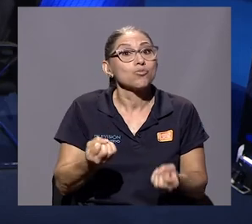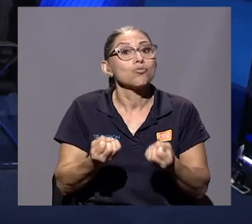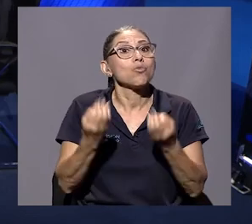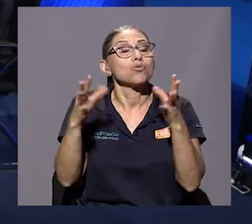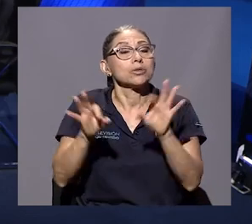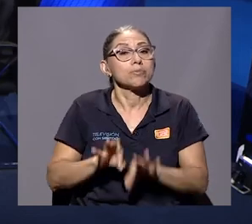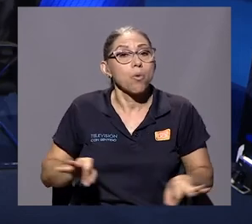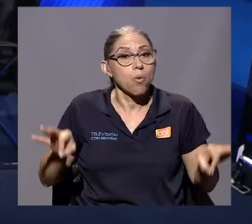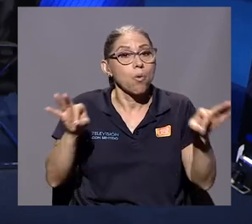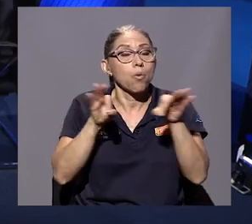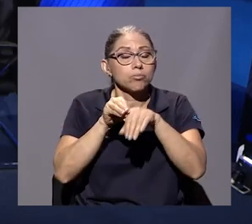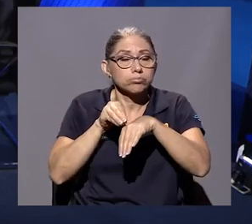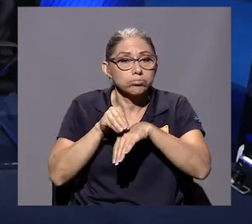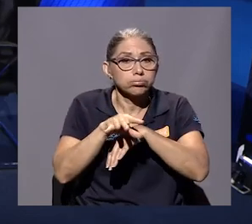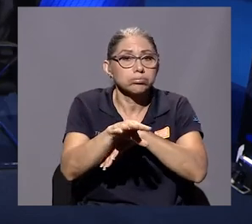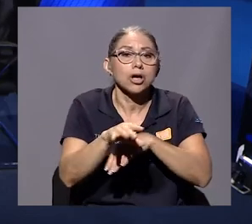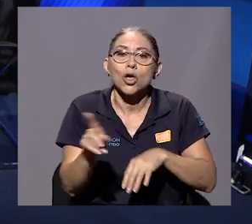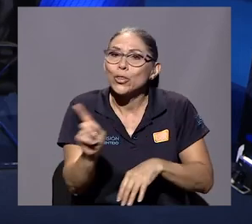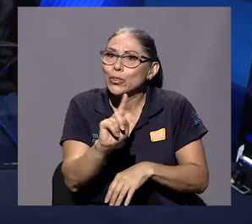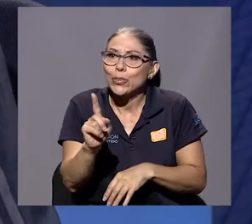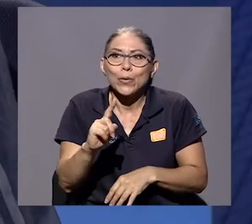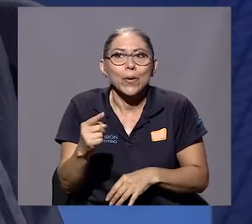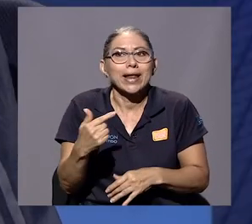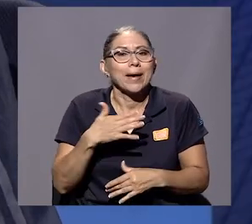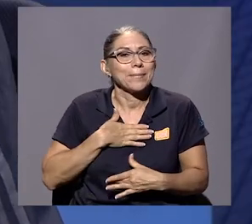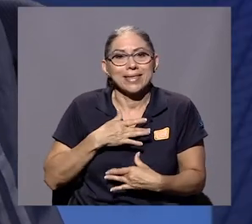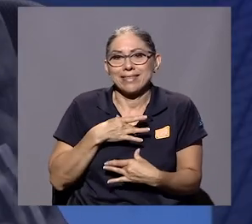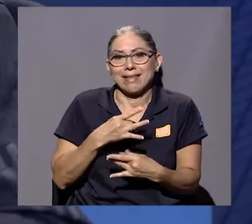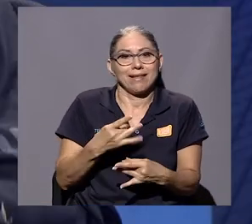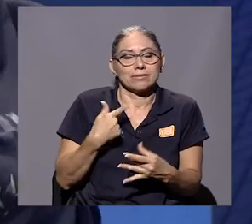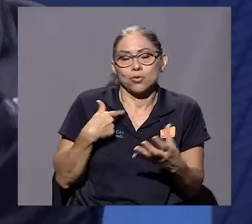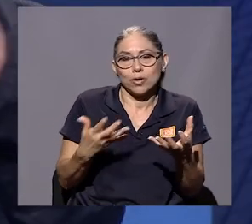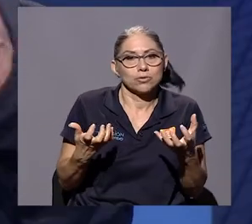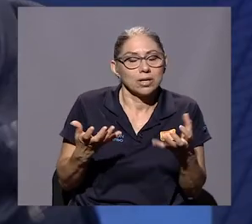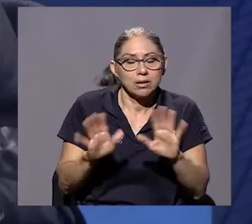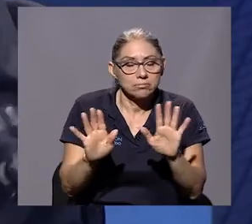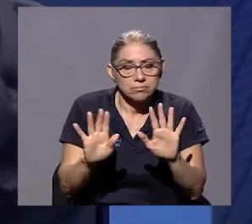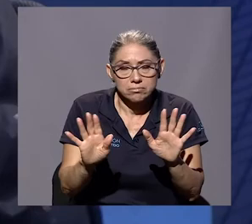tuvo una gran trascendencia, no era mi interés,